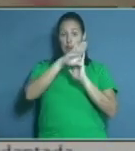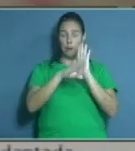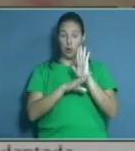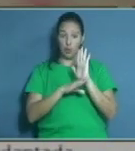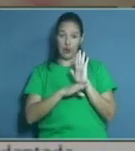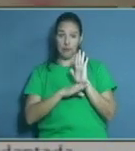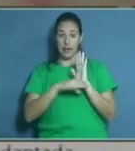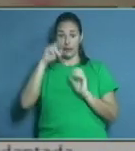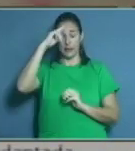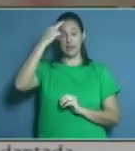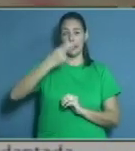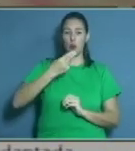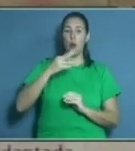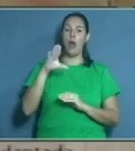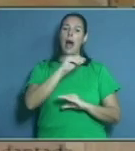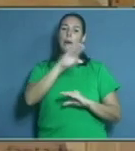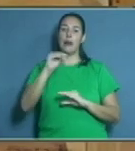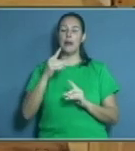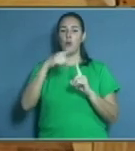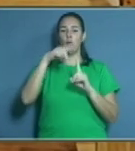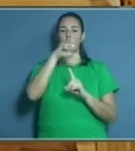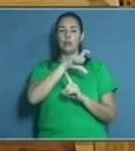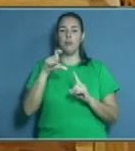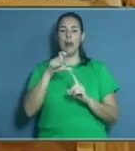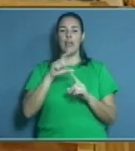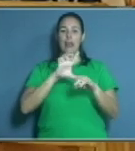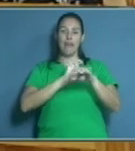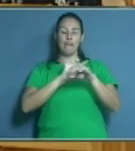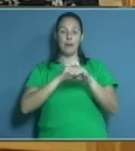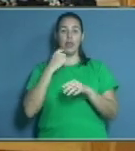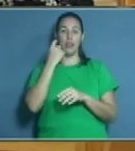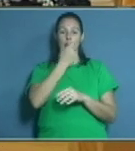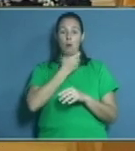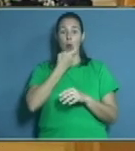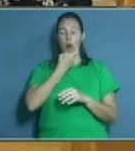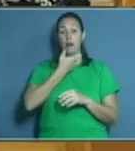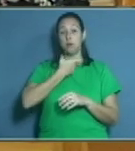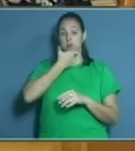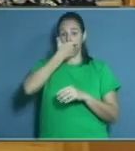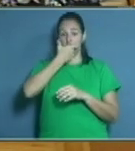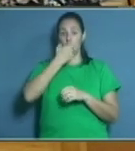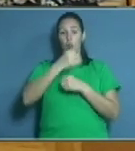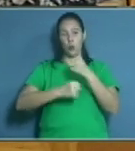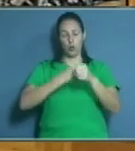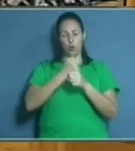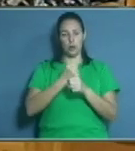ud, dialogamos sobre afecciones bucales en adultos mayores portadores de prótesis dentales.